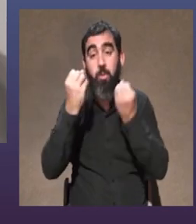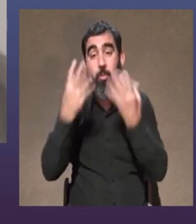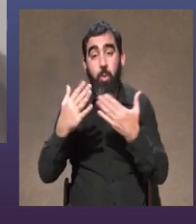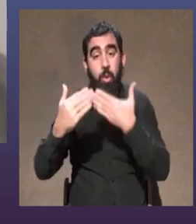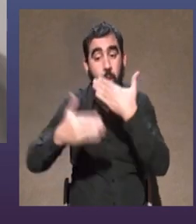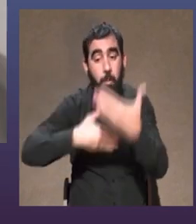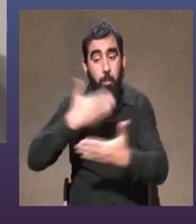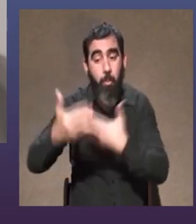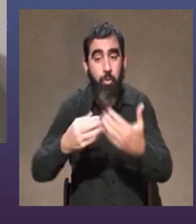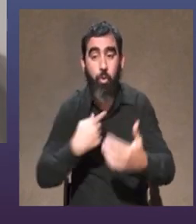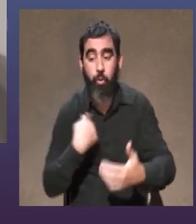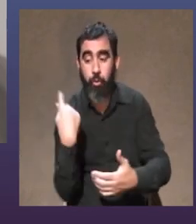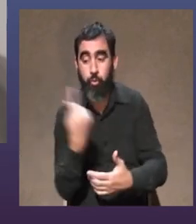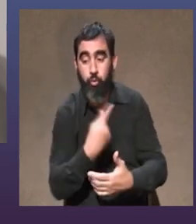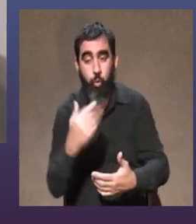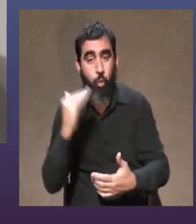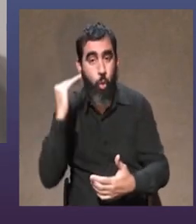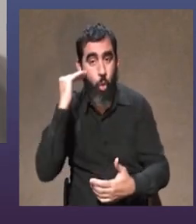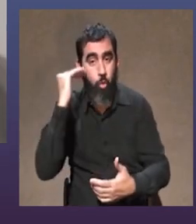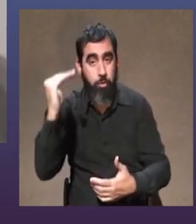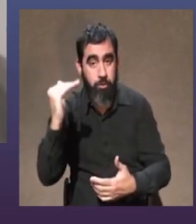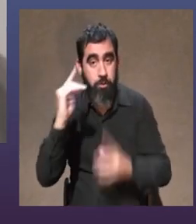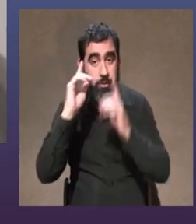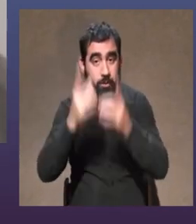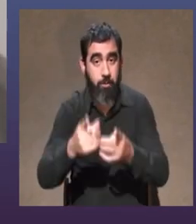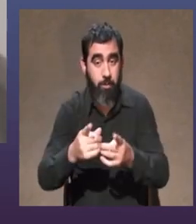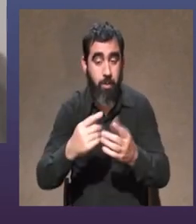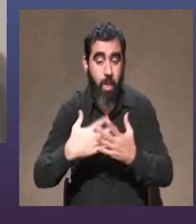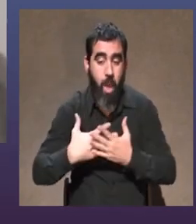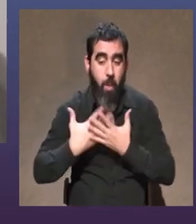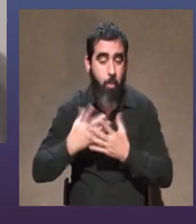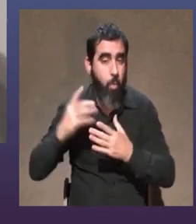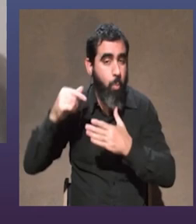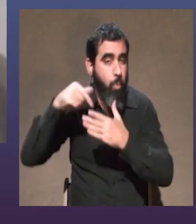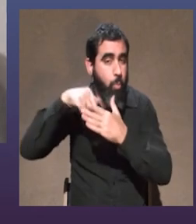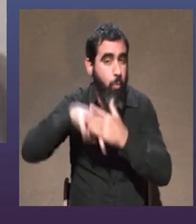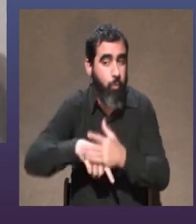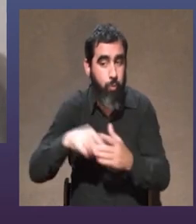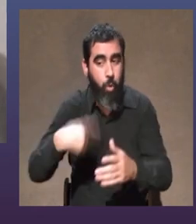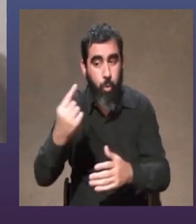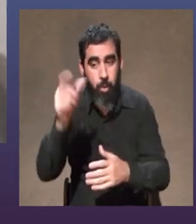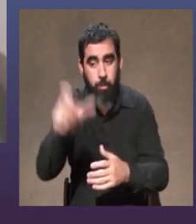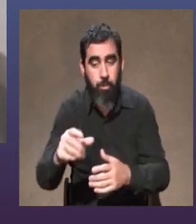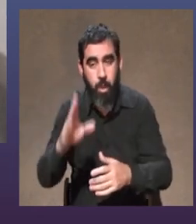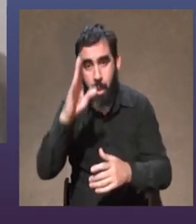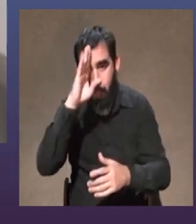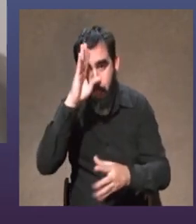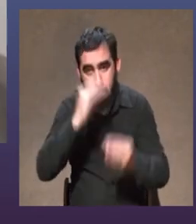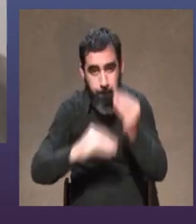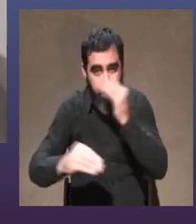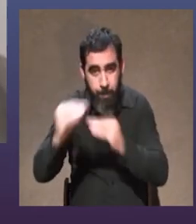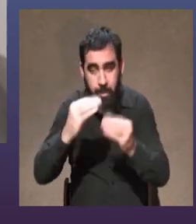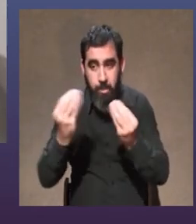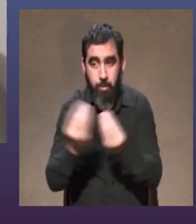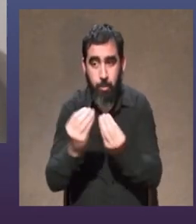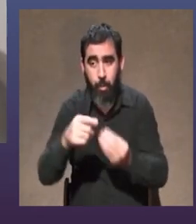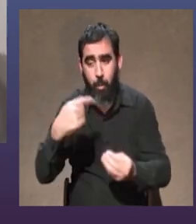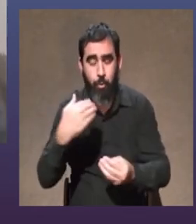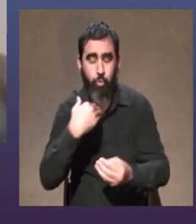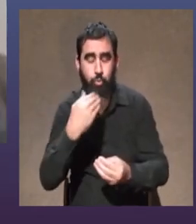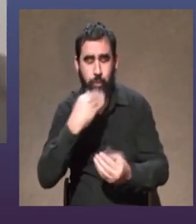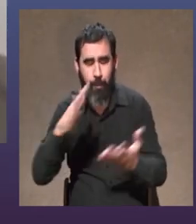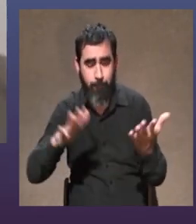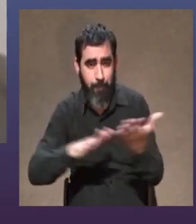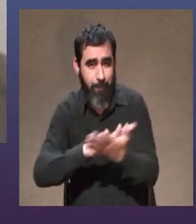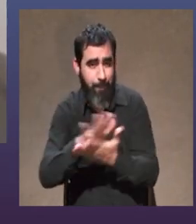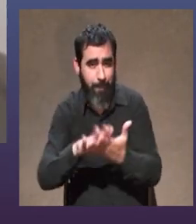porque es un proceso también en soledad el de la docencia de amor profundo porque el otro estalle y el otro no tiene